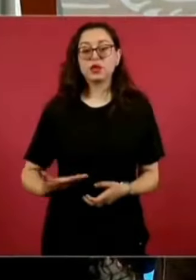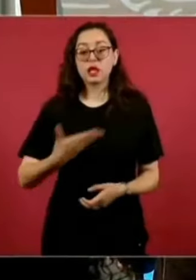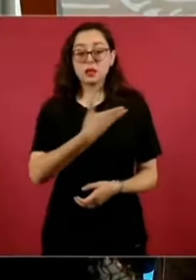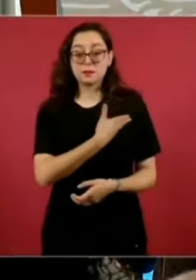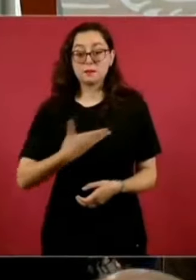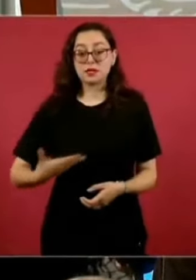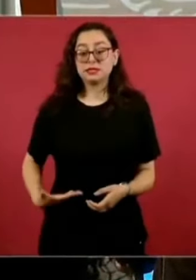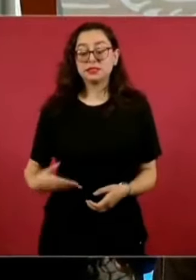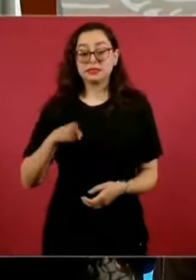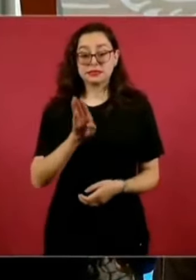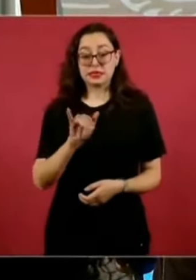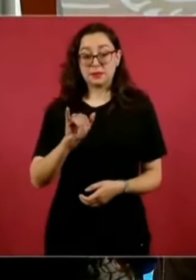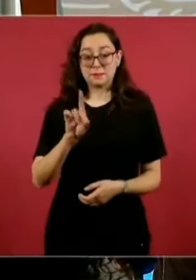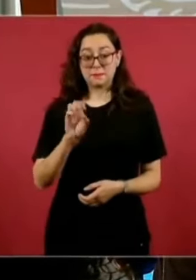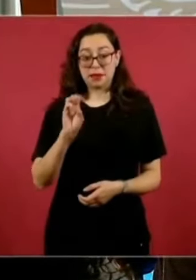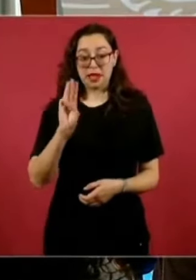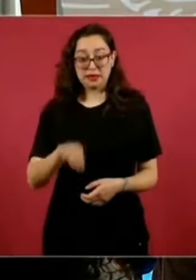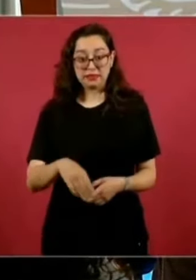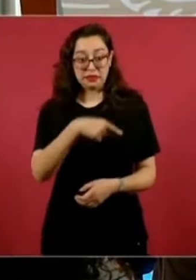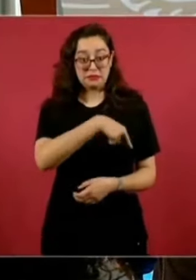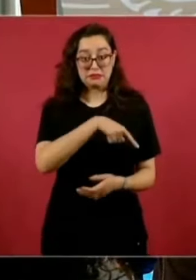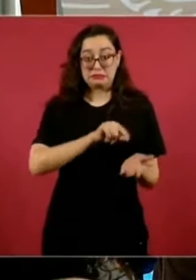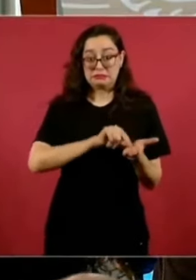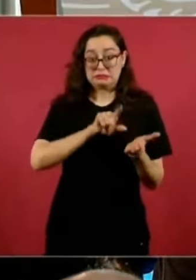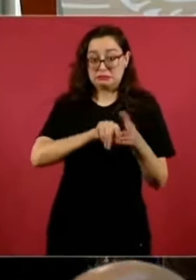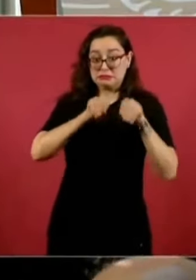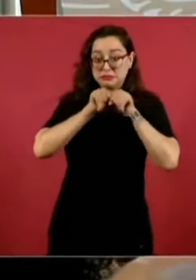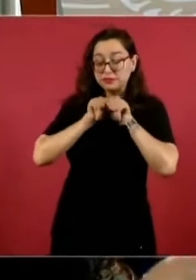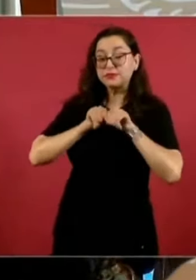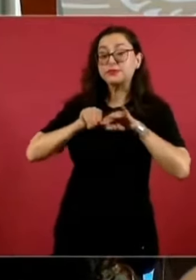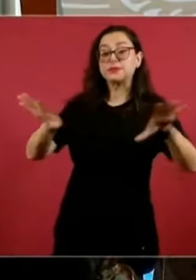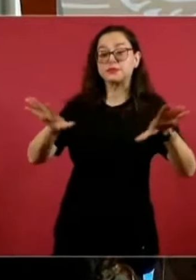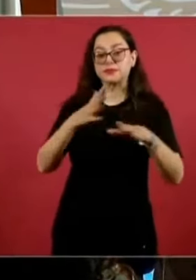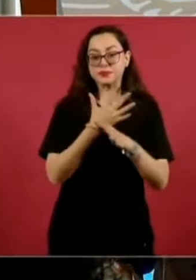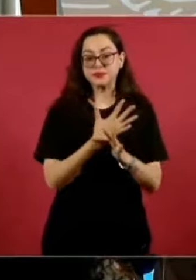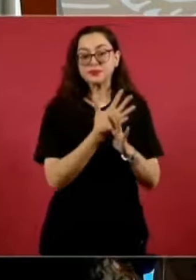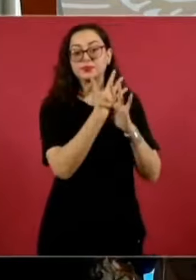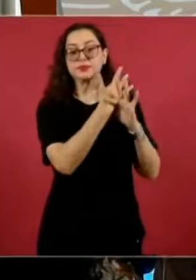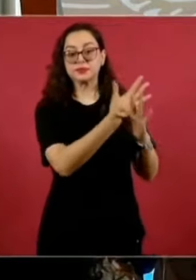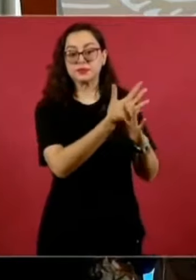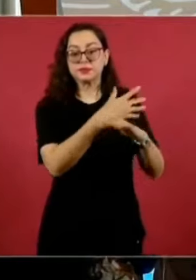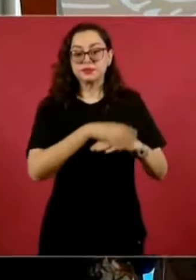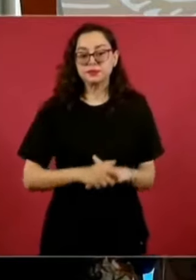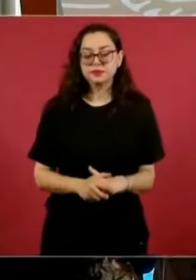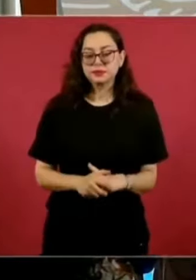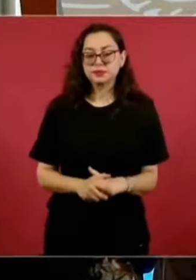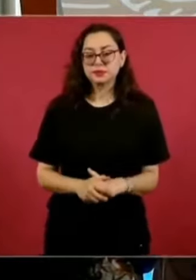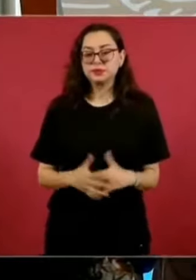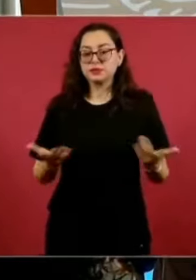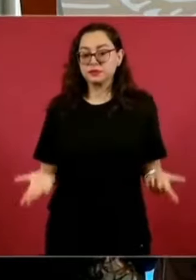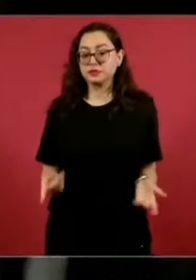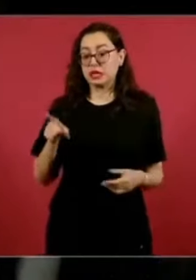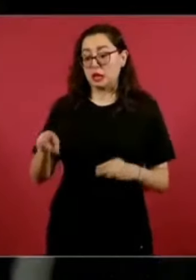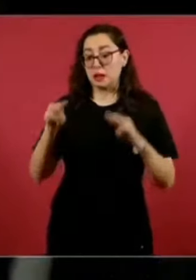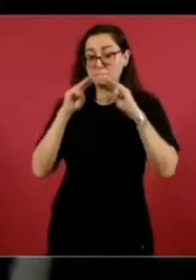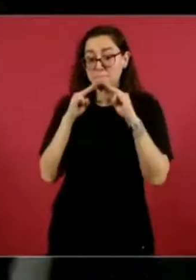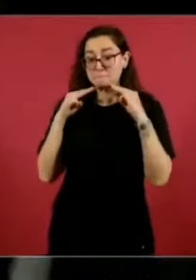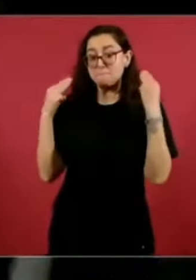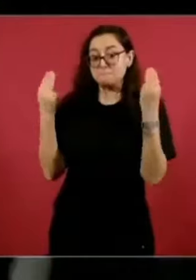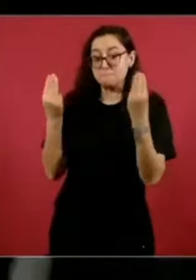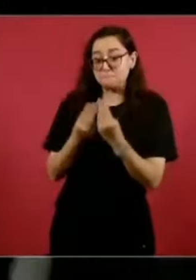del Mayo Zambada. dice? Dice que es una de las organizaciones más mortíferas del mundo, que lo